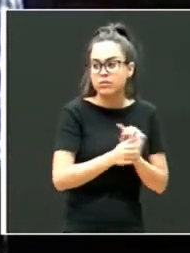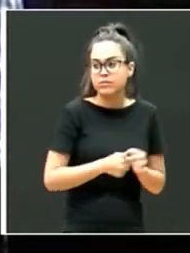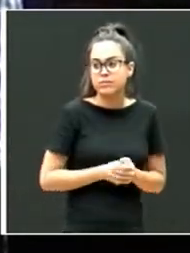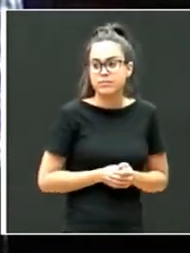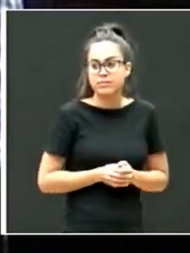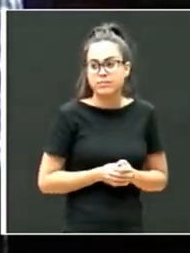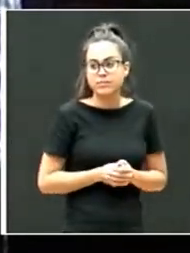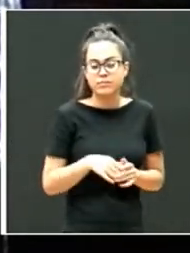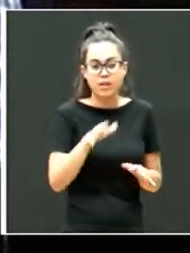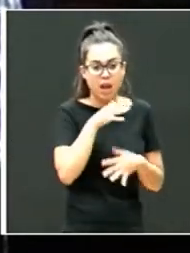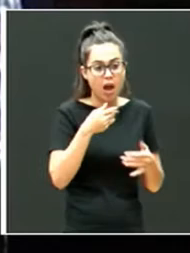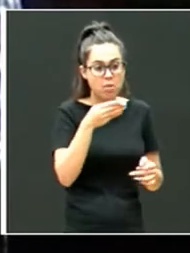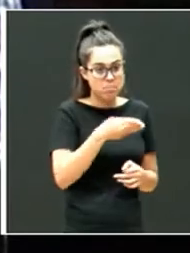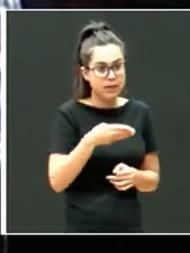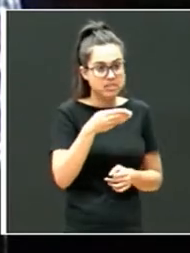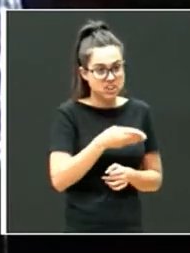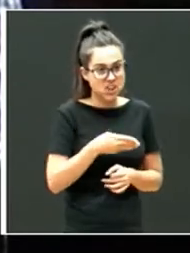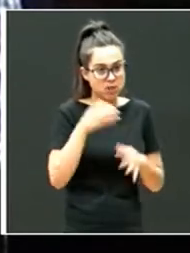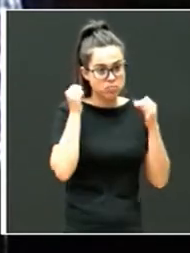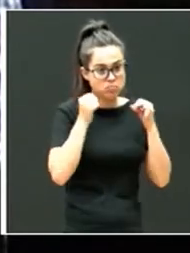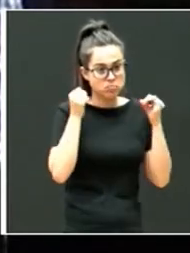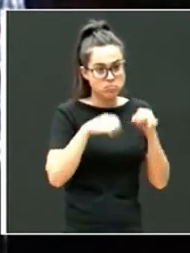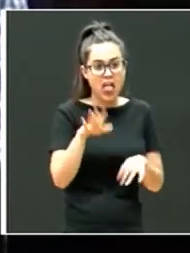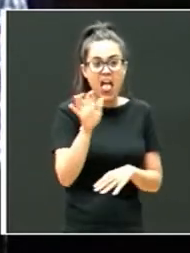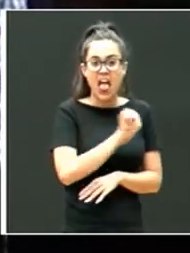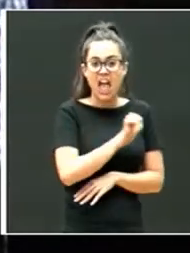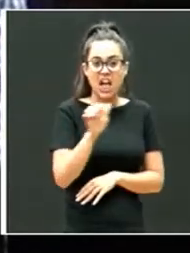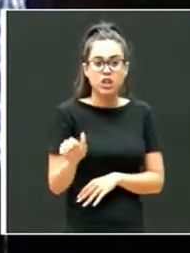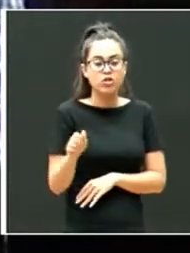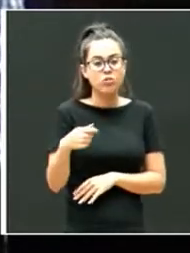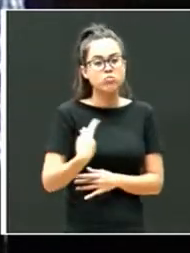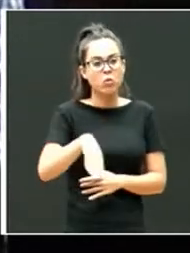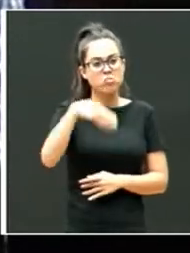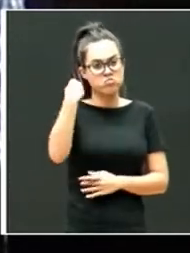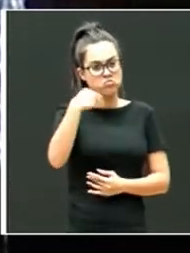mismo está haciendo bachiller y ha sacado la ESO con un notable.